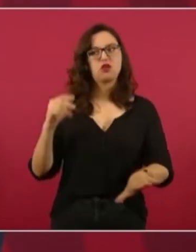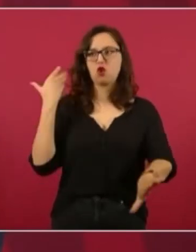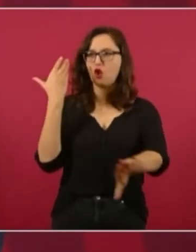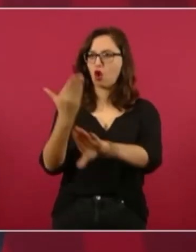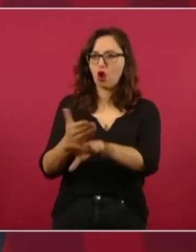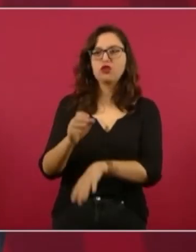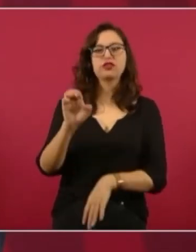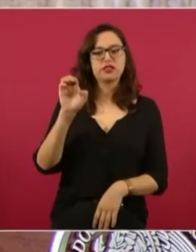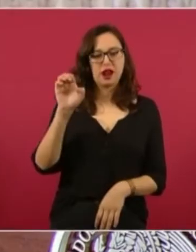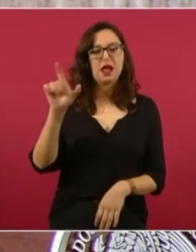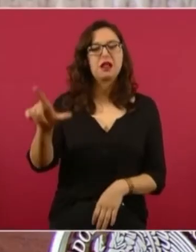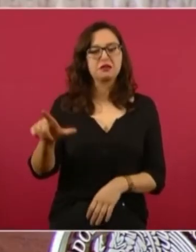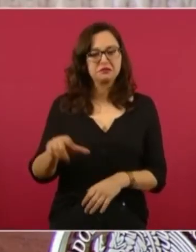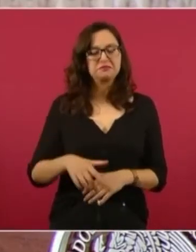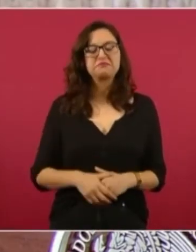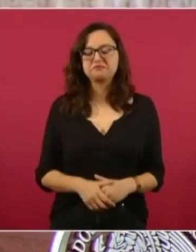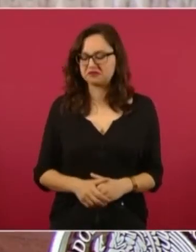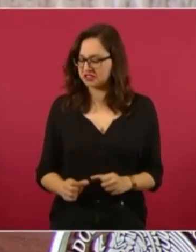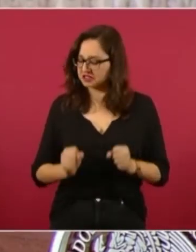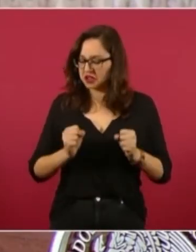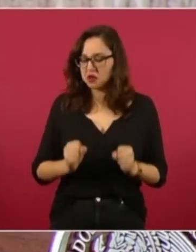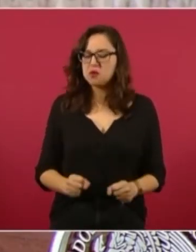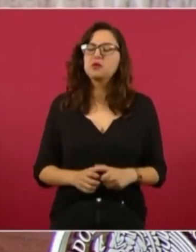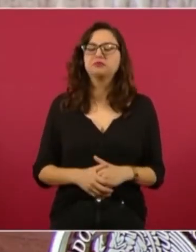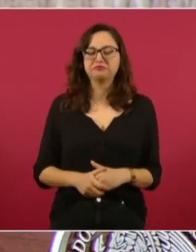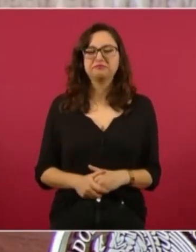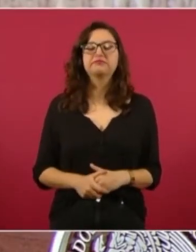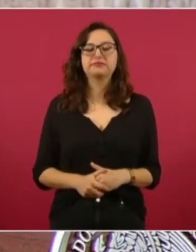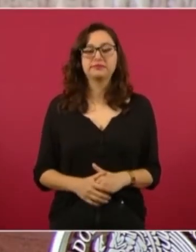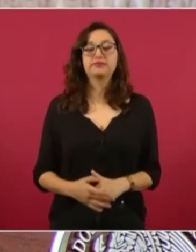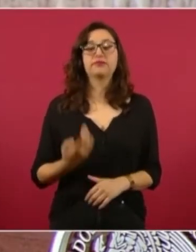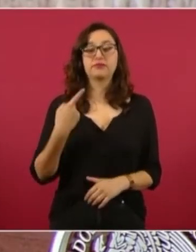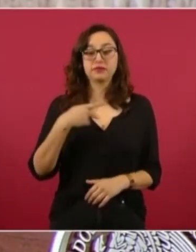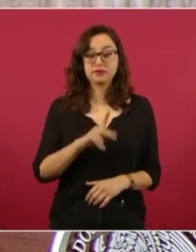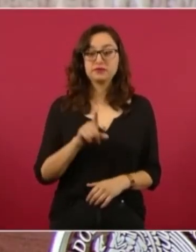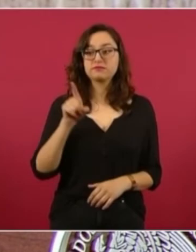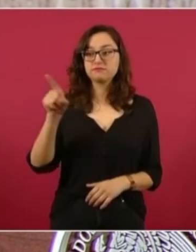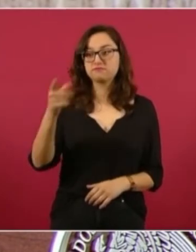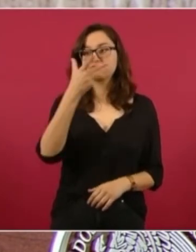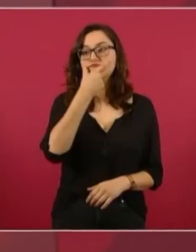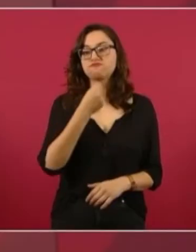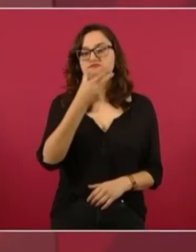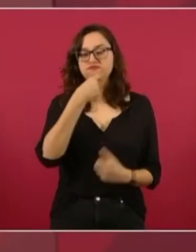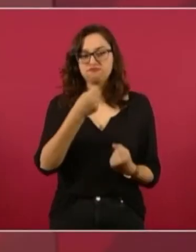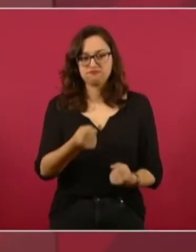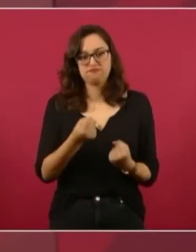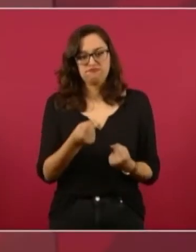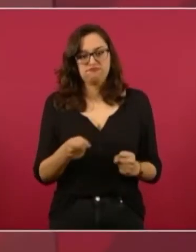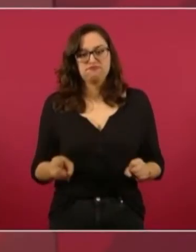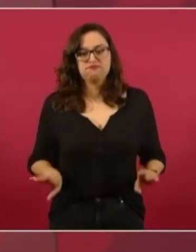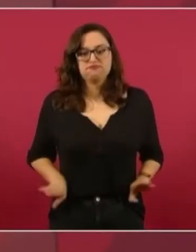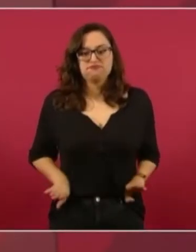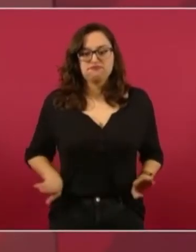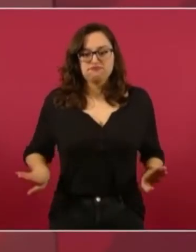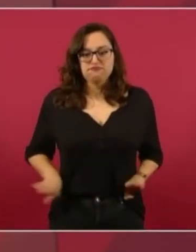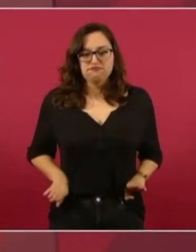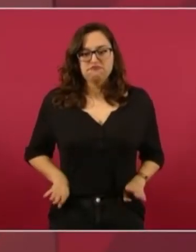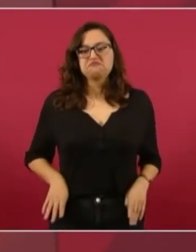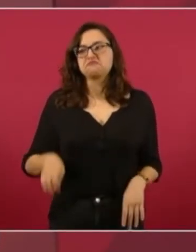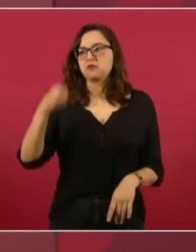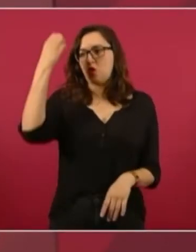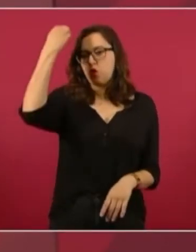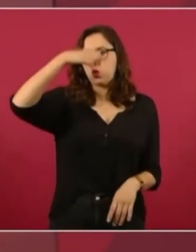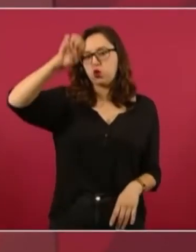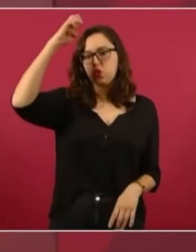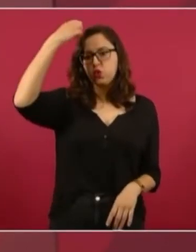pero él es un hombre con convicciones, tiene experiencia